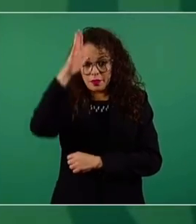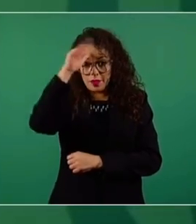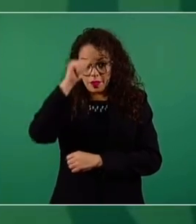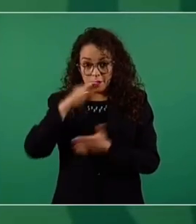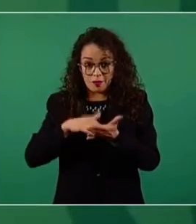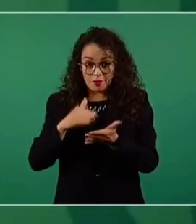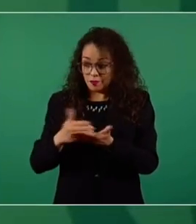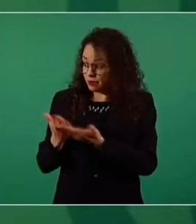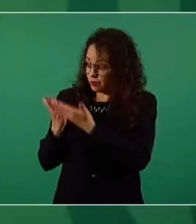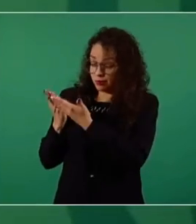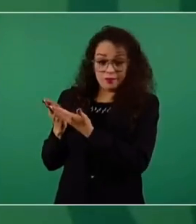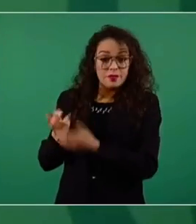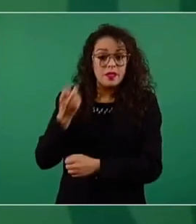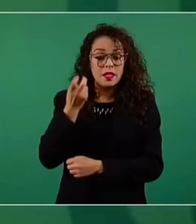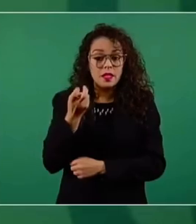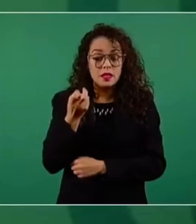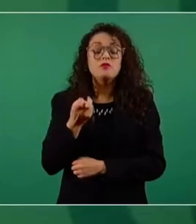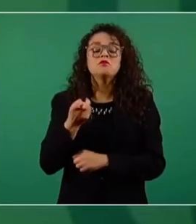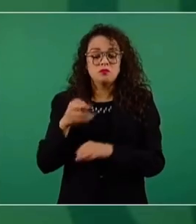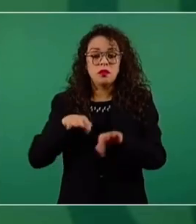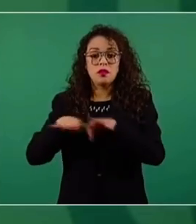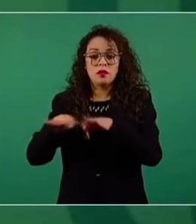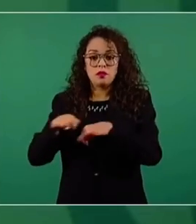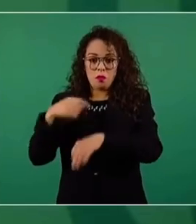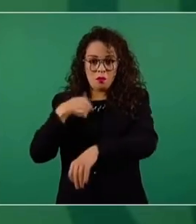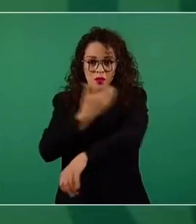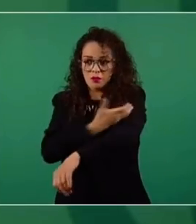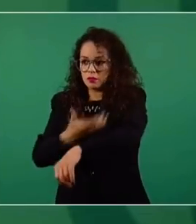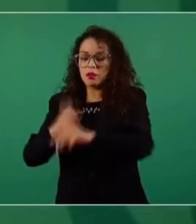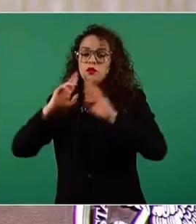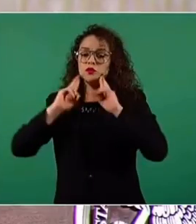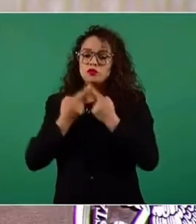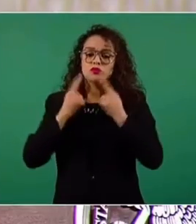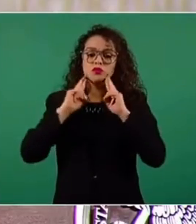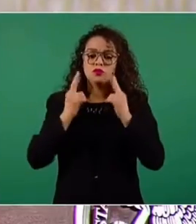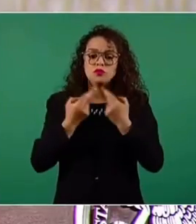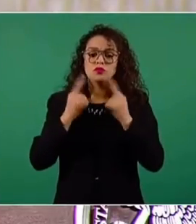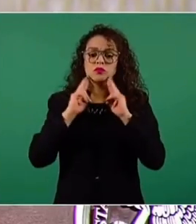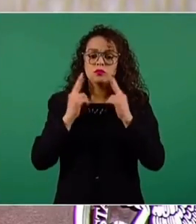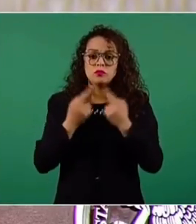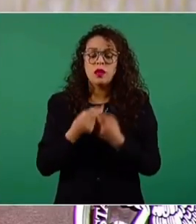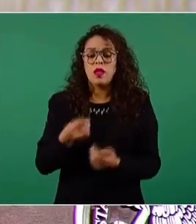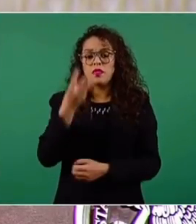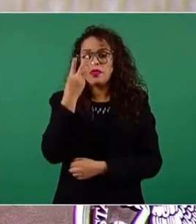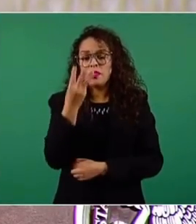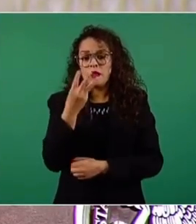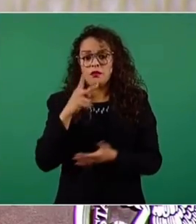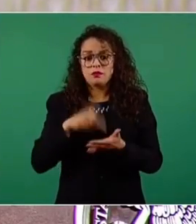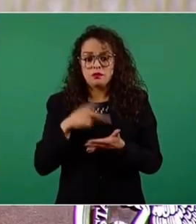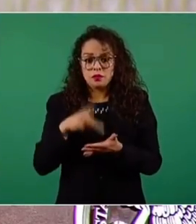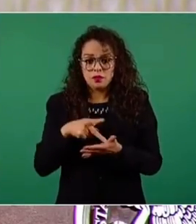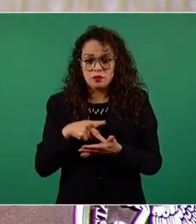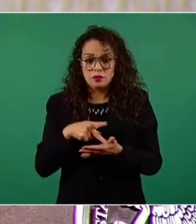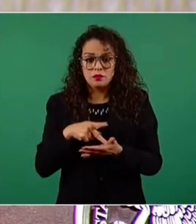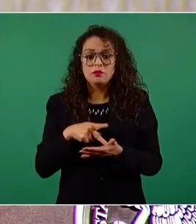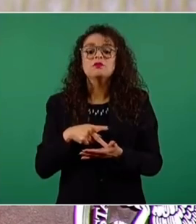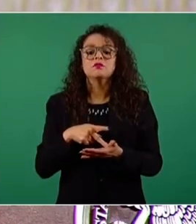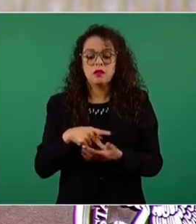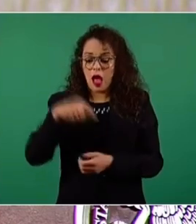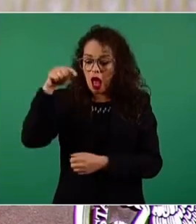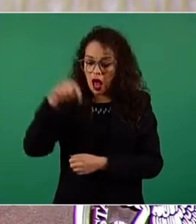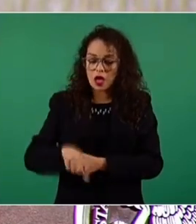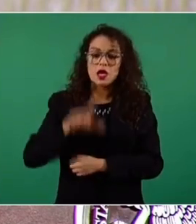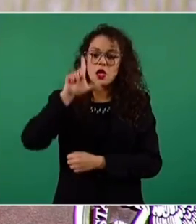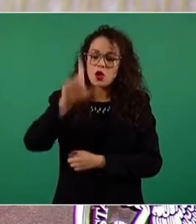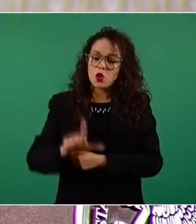de esos compañeros que estuvieron en reuniones, estuvimos en educación precisamente durante tres sesiones, estuvimos en reuniones de salud aquí los